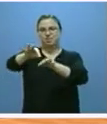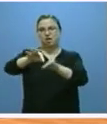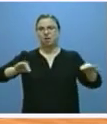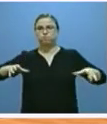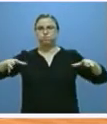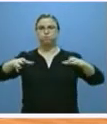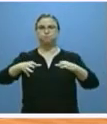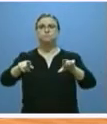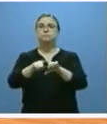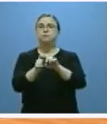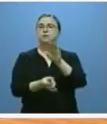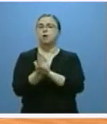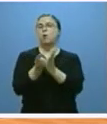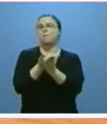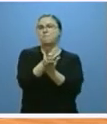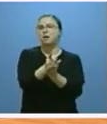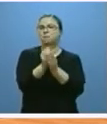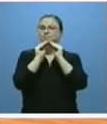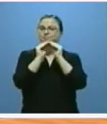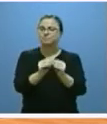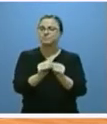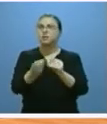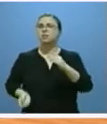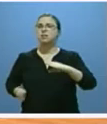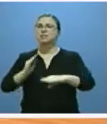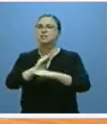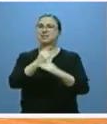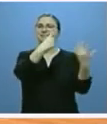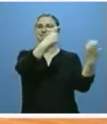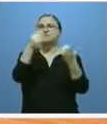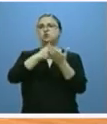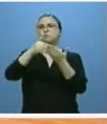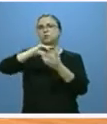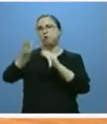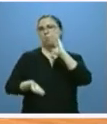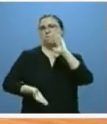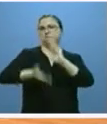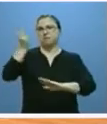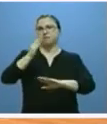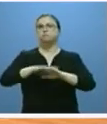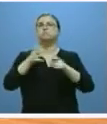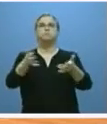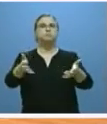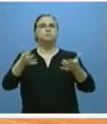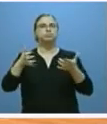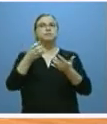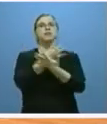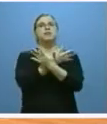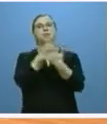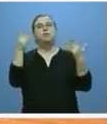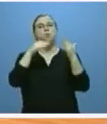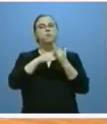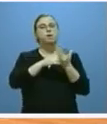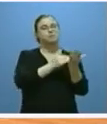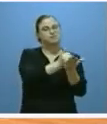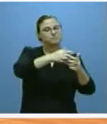El desarrollo del mapa supondrá una inversión superior a 600 millones de euros de la que se beneficiarán 19.000 explotaciones